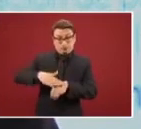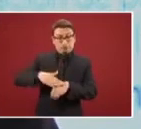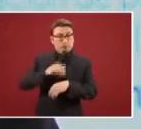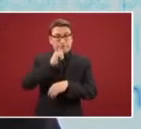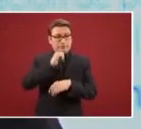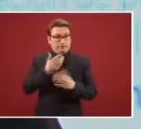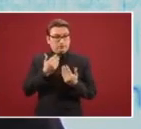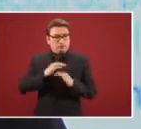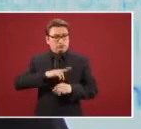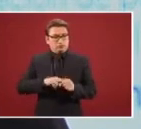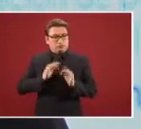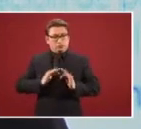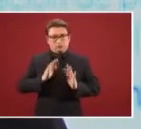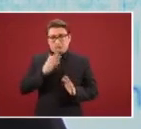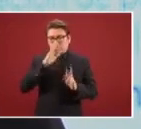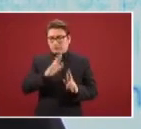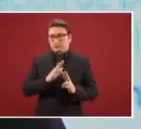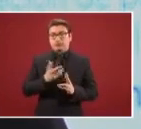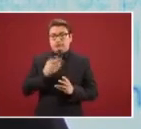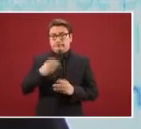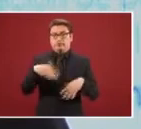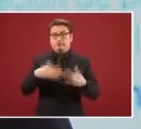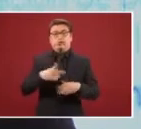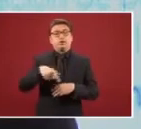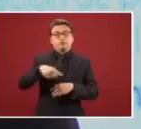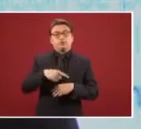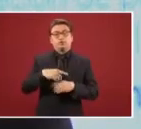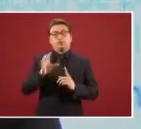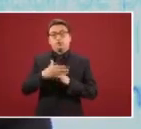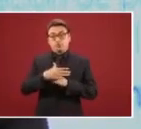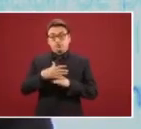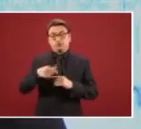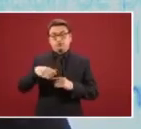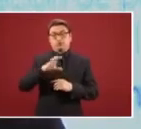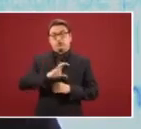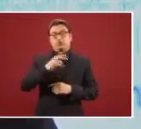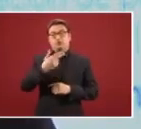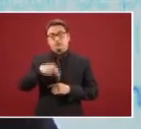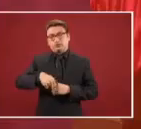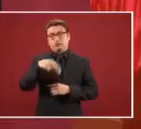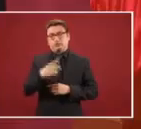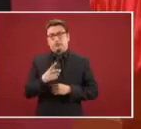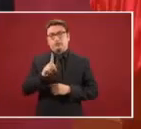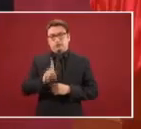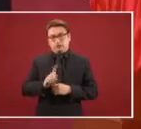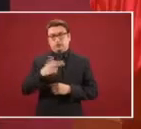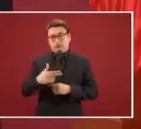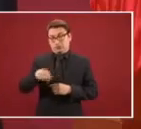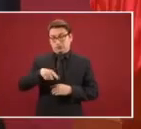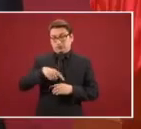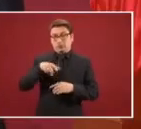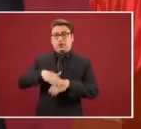Es una operación enorme, sin recomendación, insisto, de la Comisión Nacional de Derechos Humanos, cosa que mucho